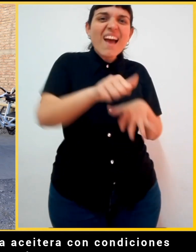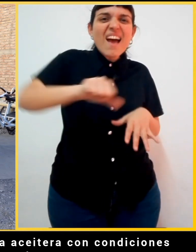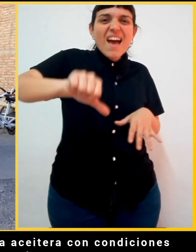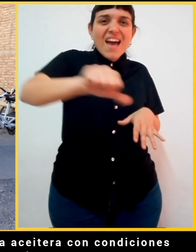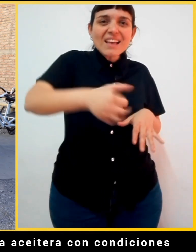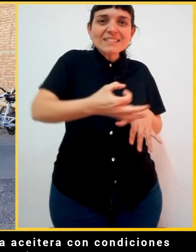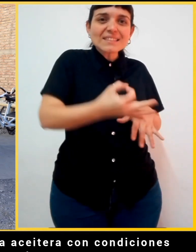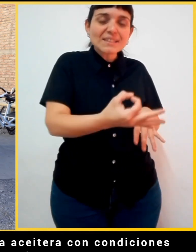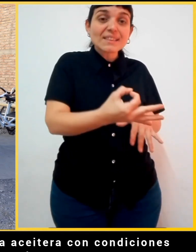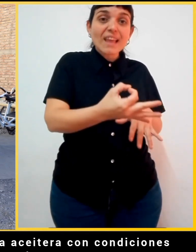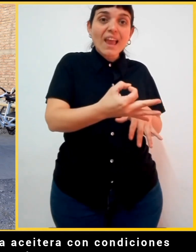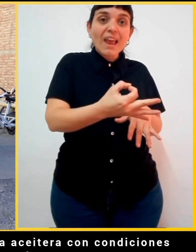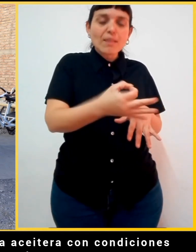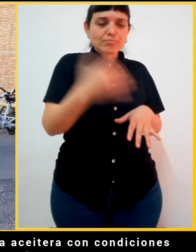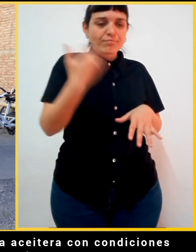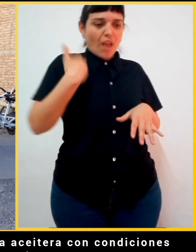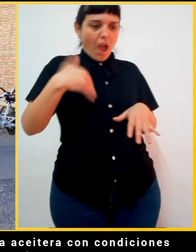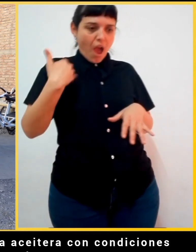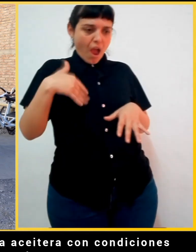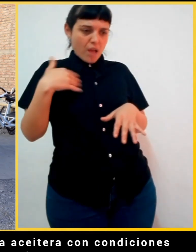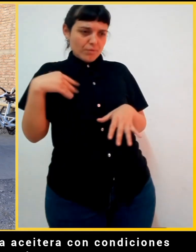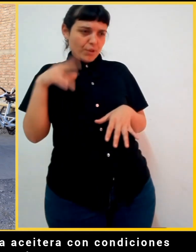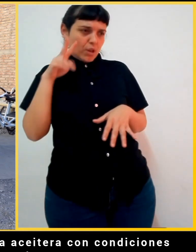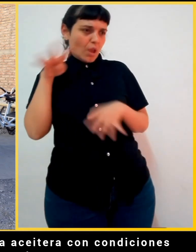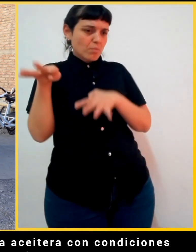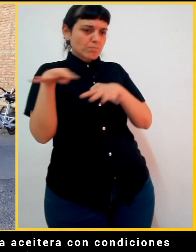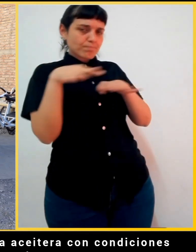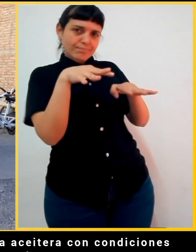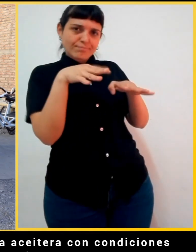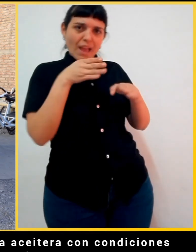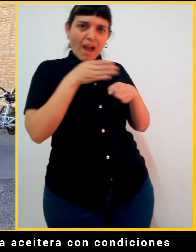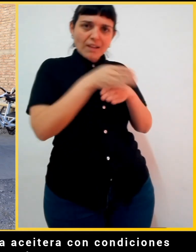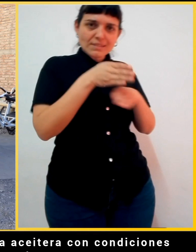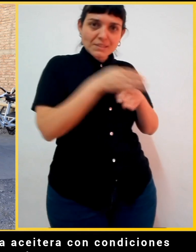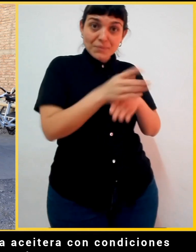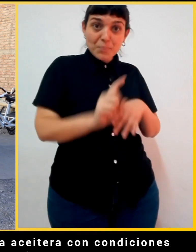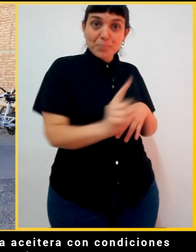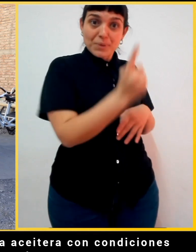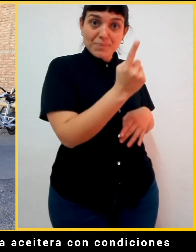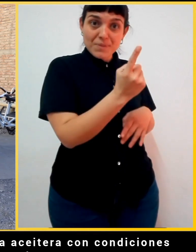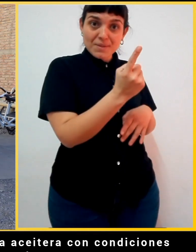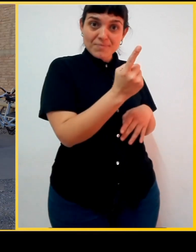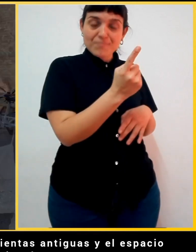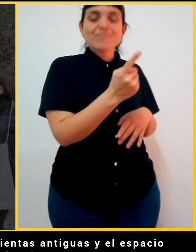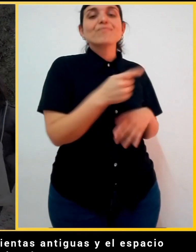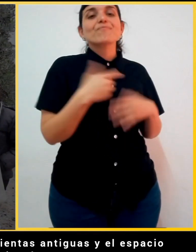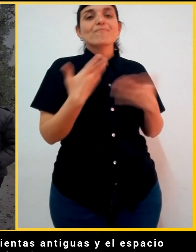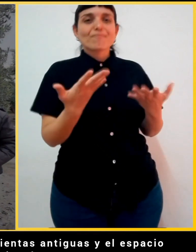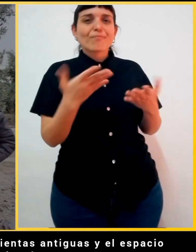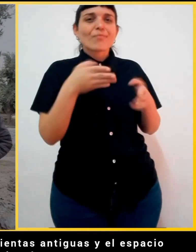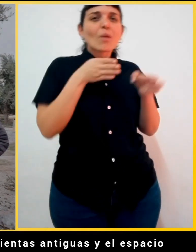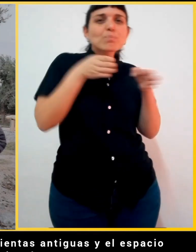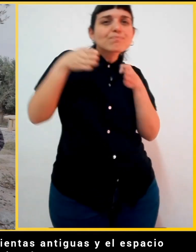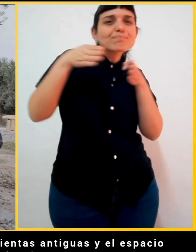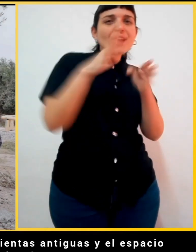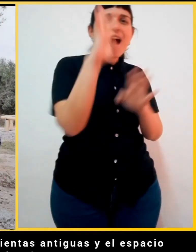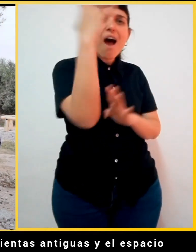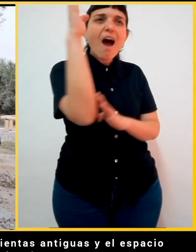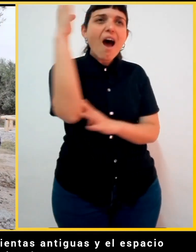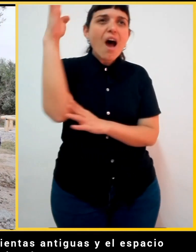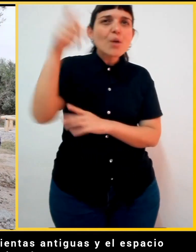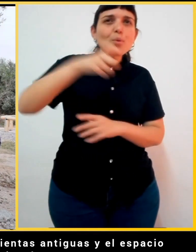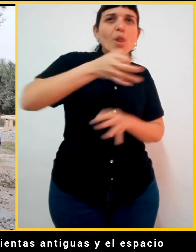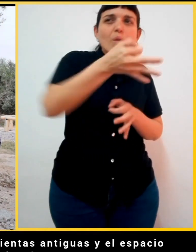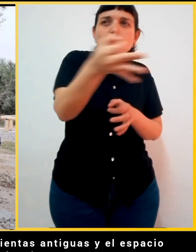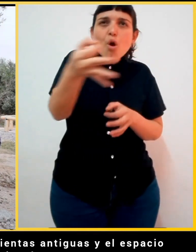aceitera con condiciones de accesibilidad en Argentina. Recorremos los olivares,